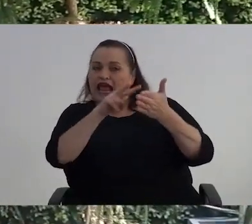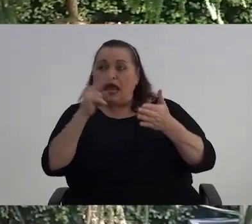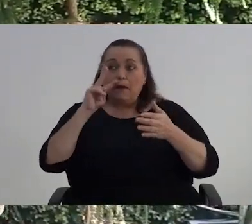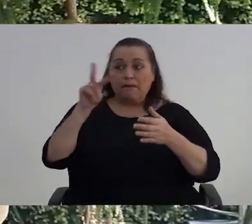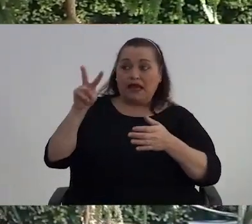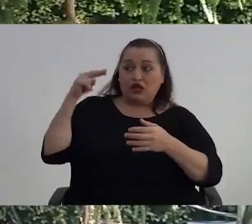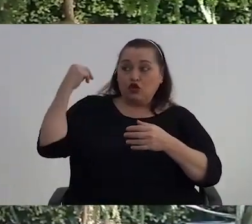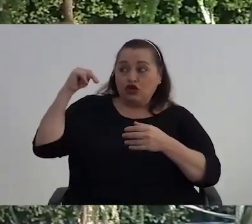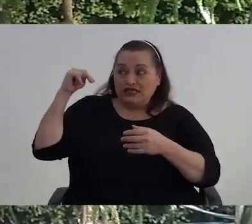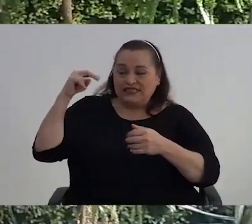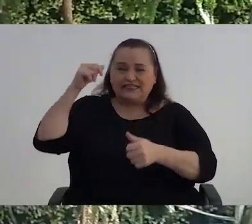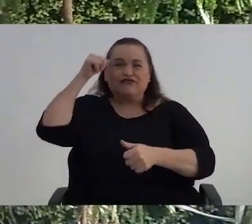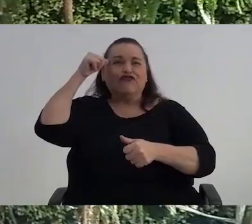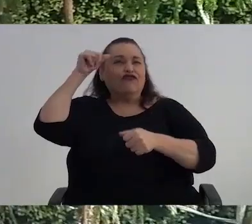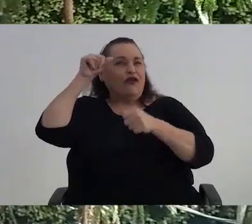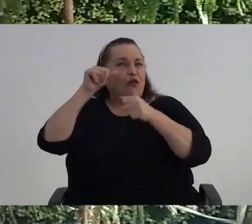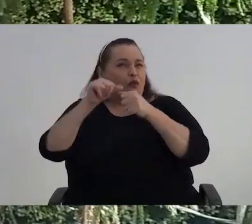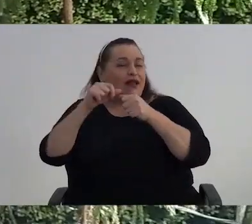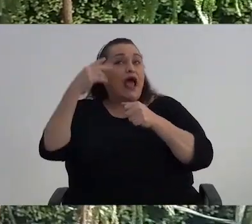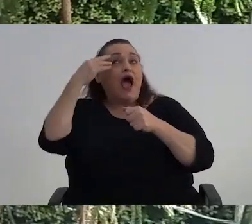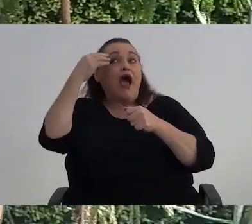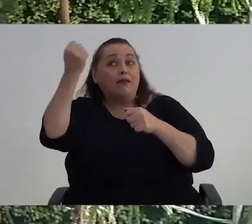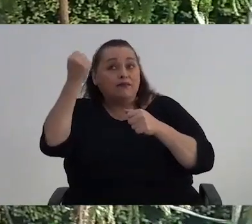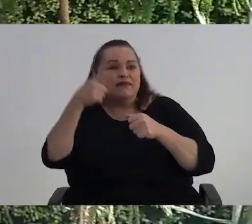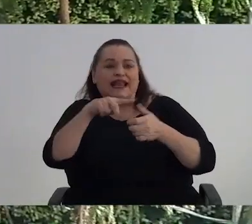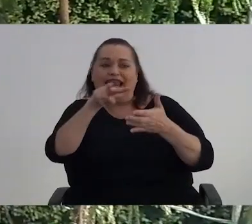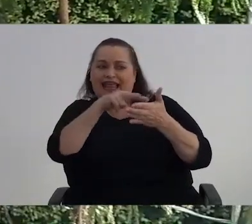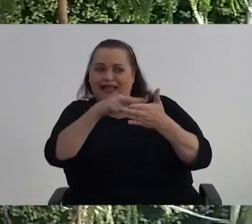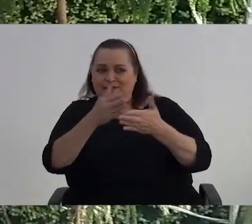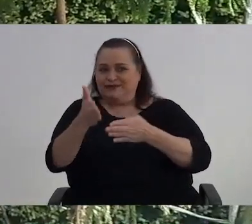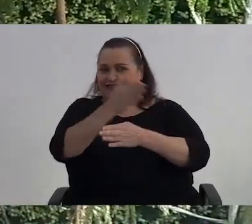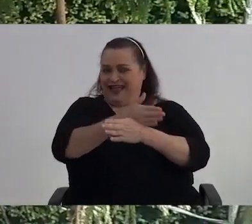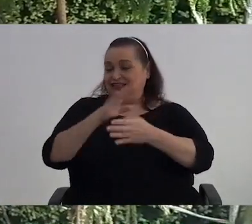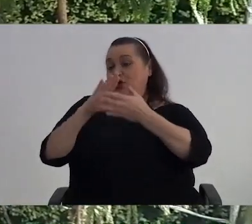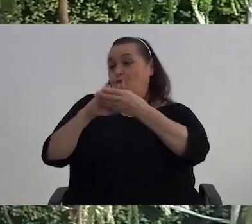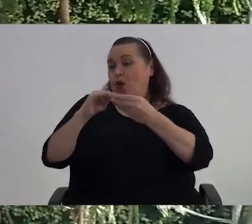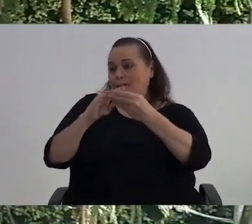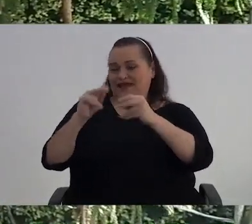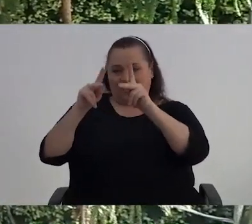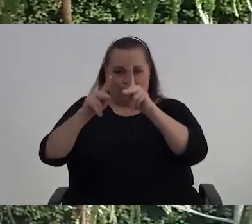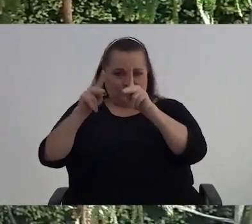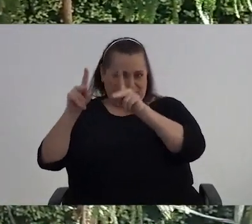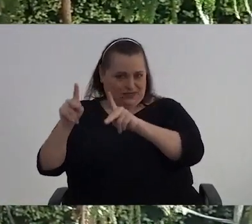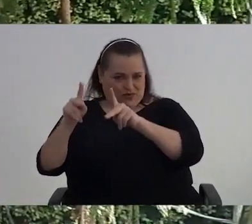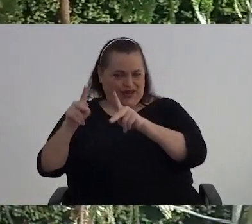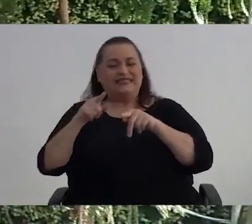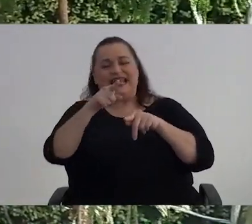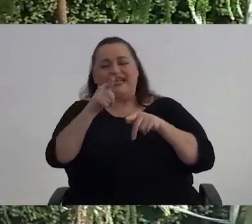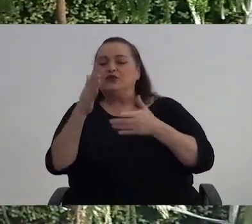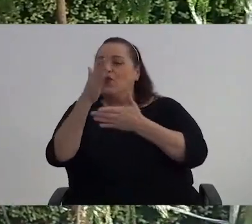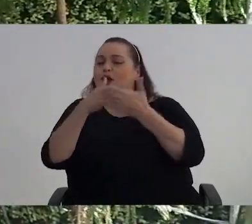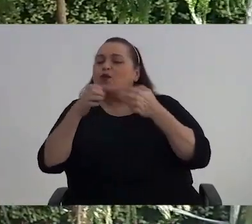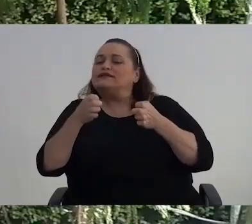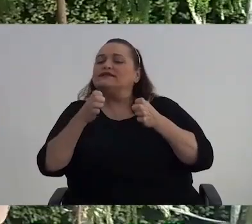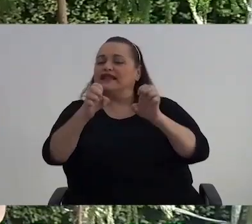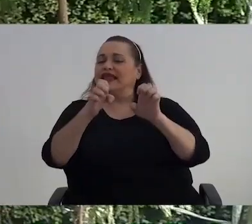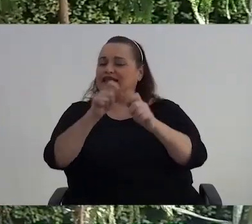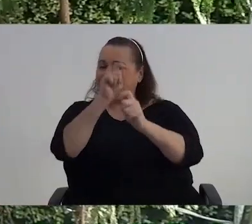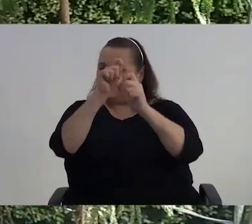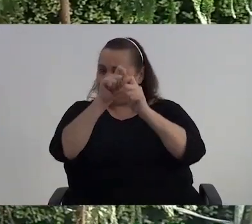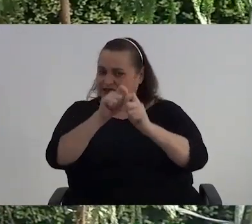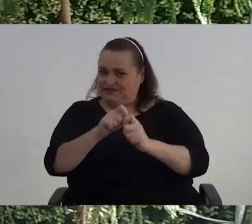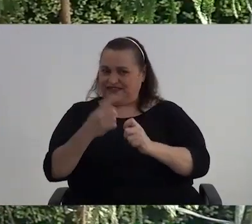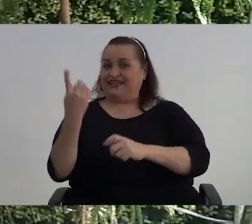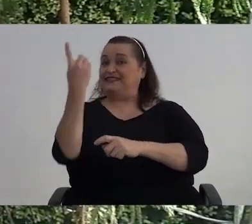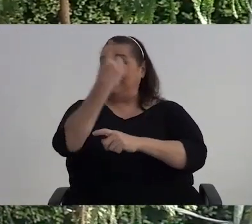Tratemos de recordar Lo que acabamos de leer Y comentarlo Con otra persona Son algunas estrategias Puntuales Que en